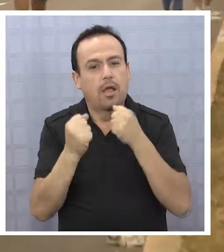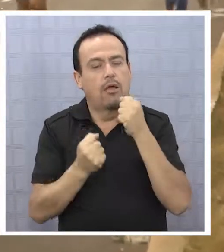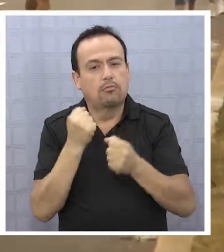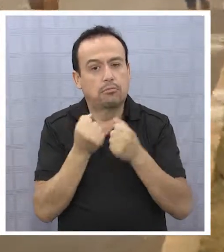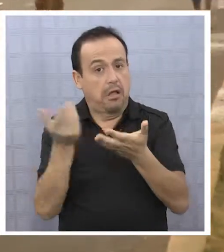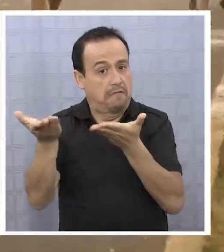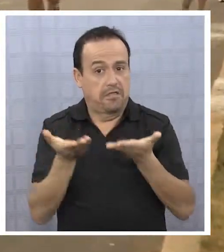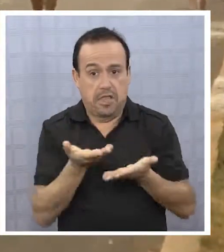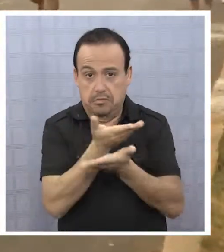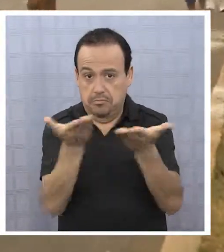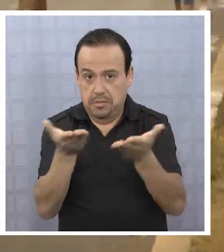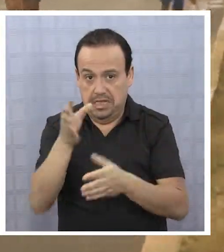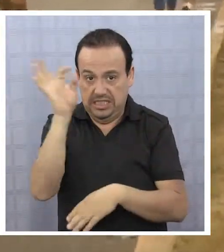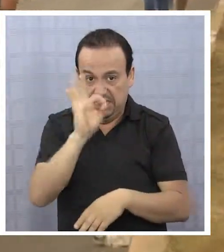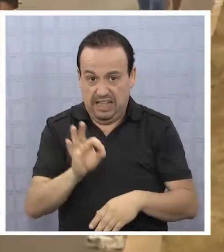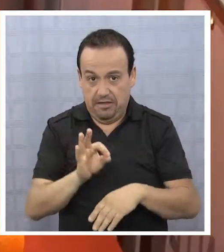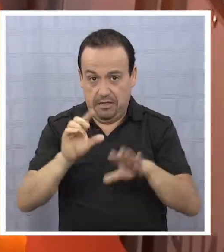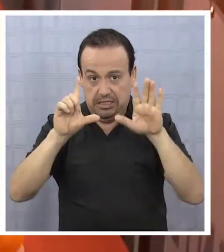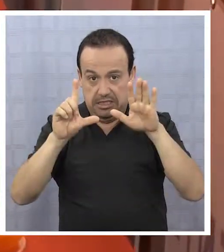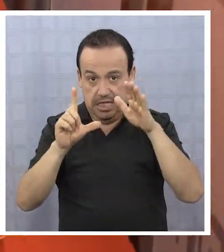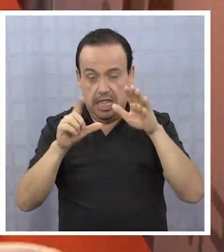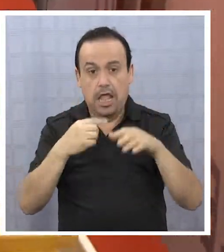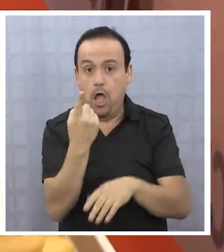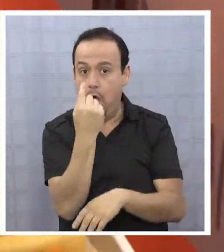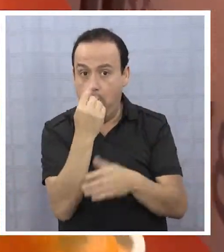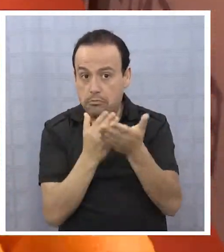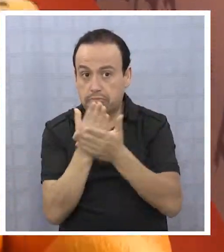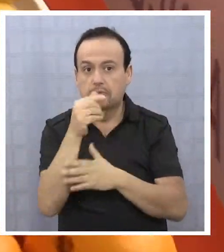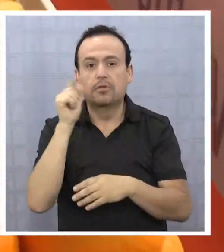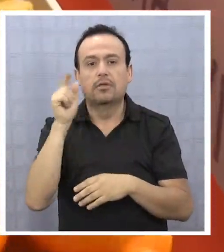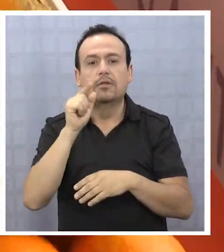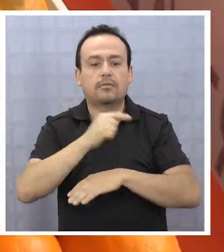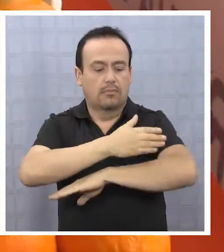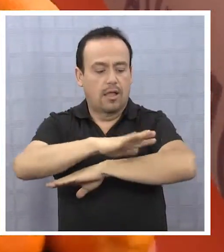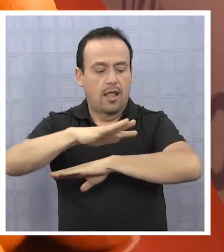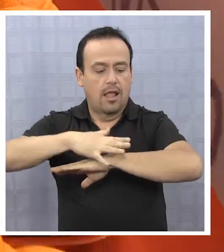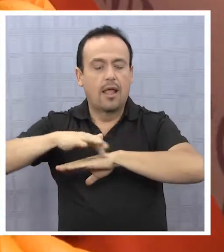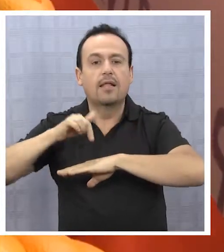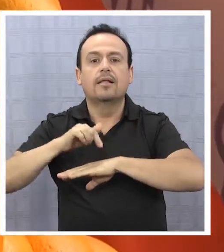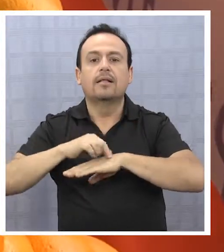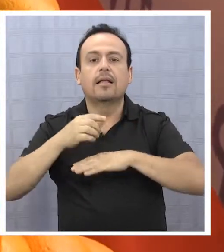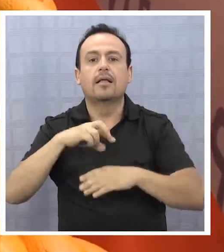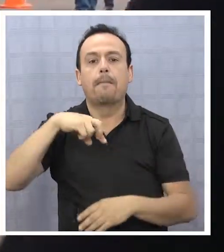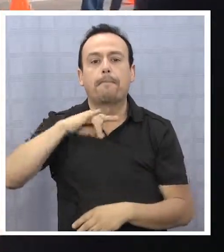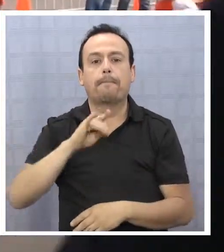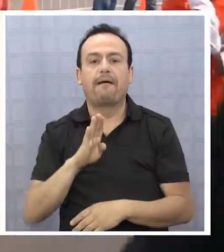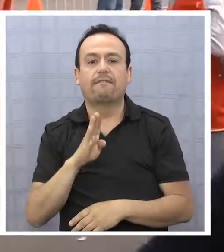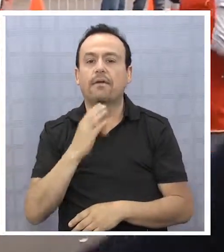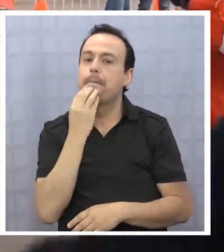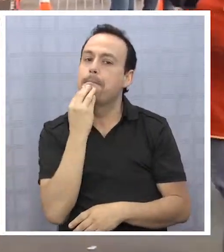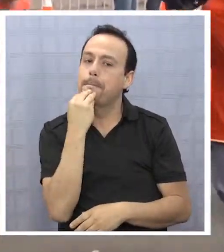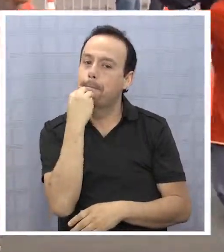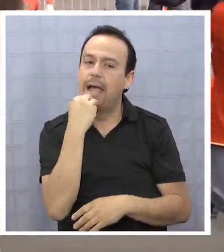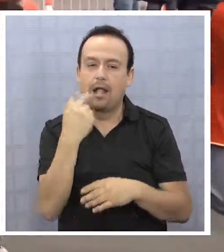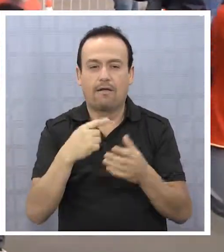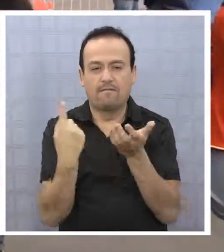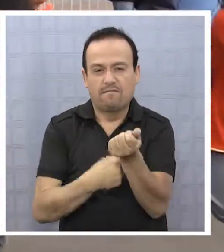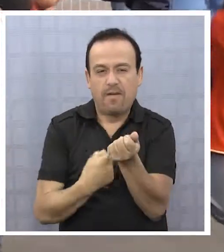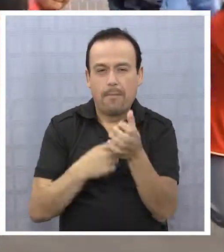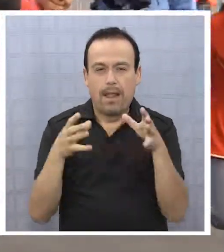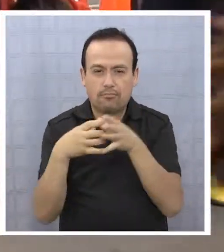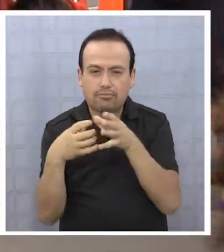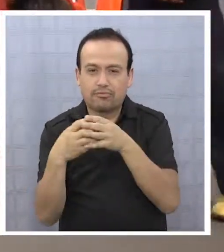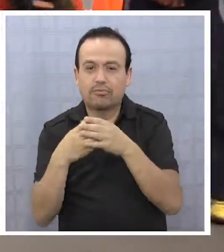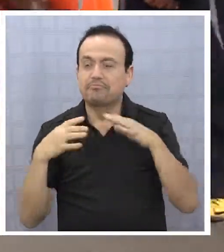está extendida. Vaya este sábado 7 desde las 11 horas al sector de Pan Mangos y disfrute en familia de la siempre necesaria y